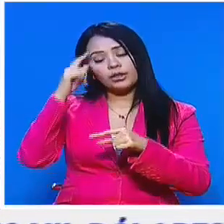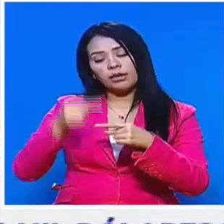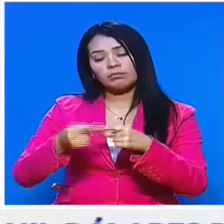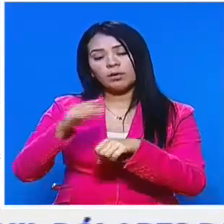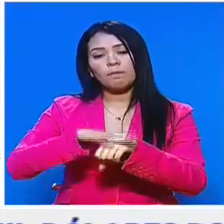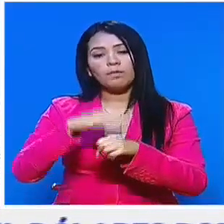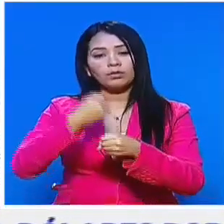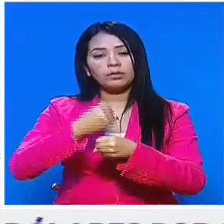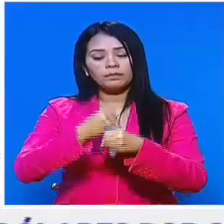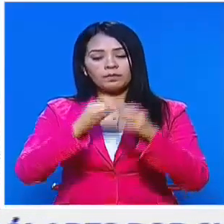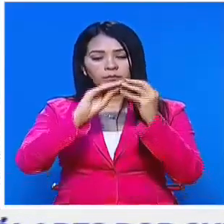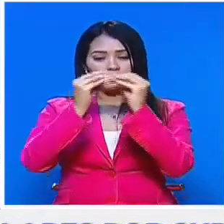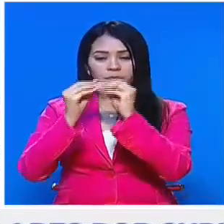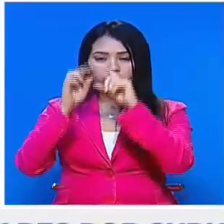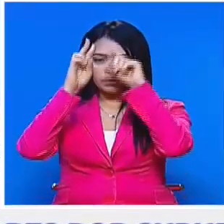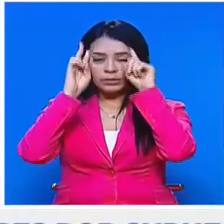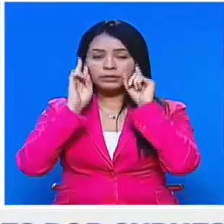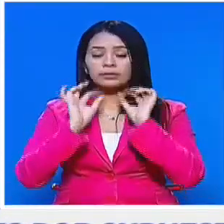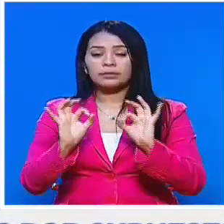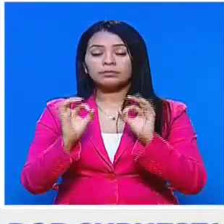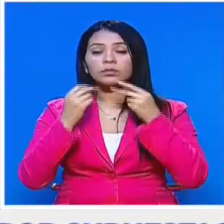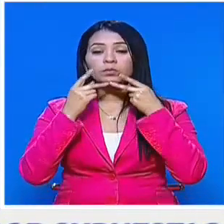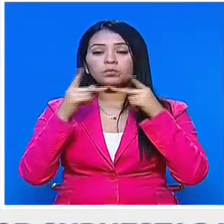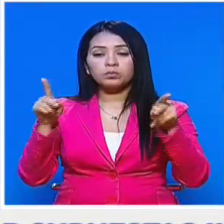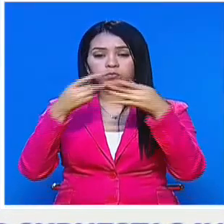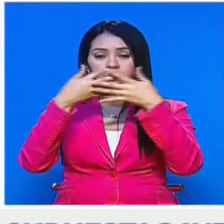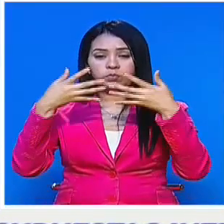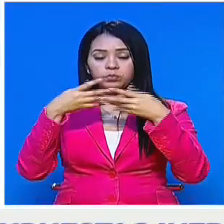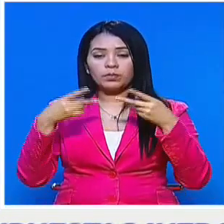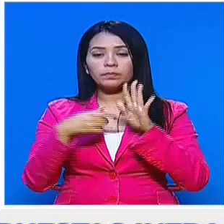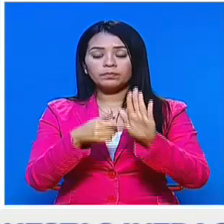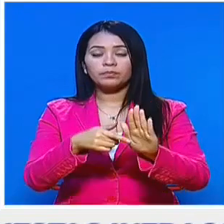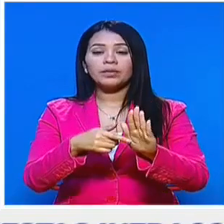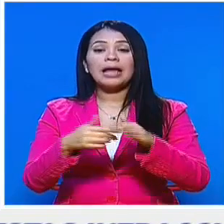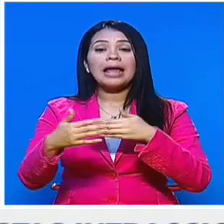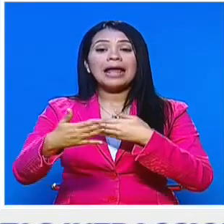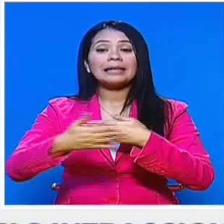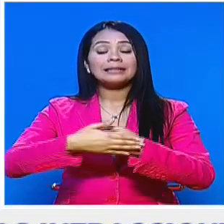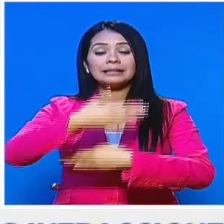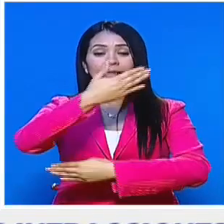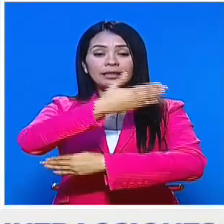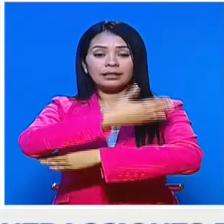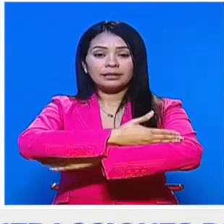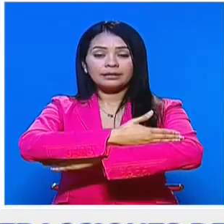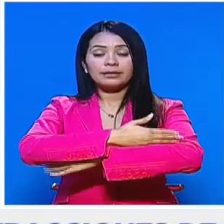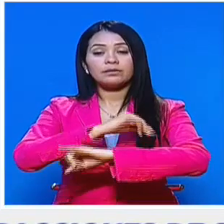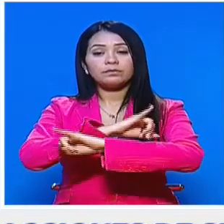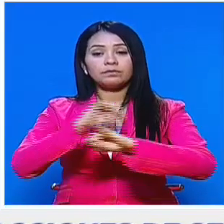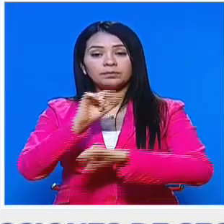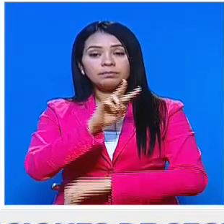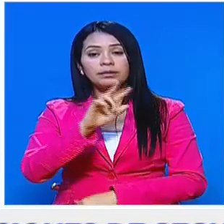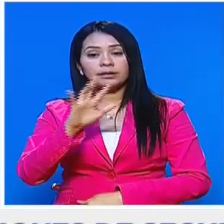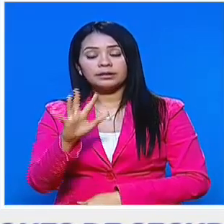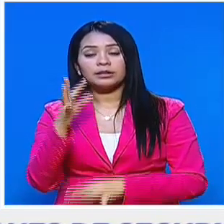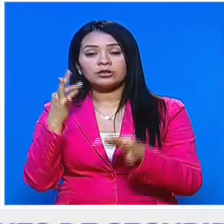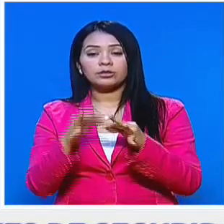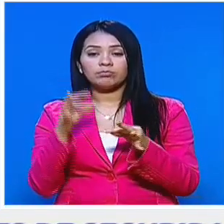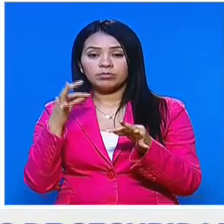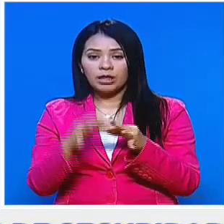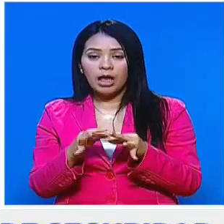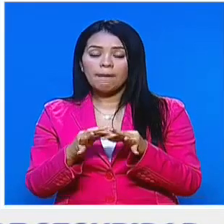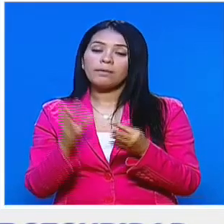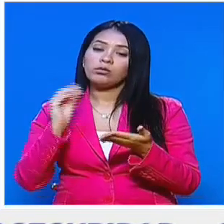trabajos de mantenimiento. A través de un comunicado indicaron que el cierre será hasta el próximo 25 de septiembre.